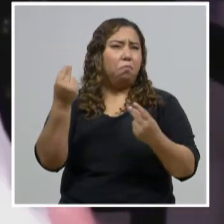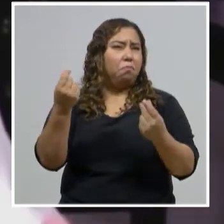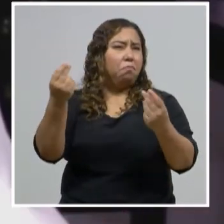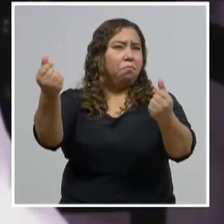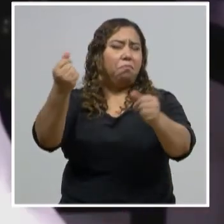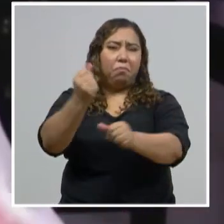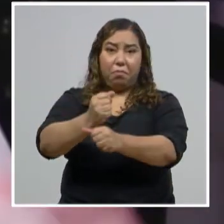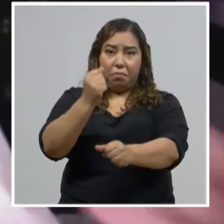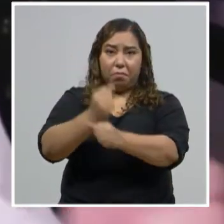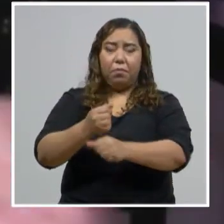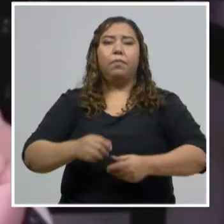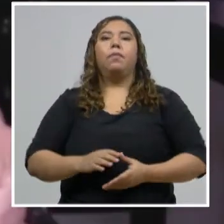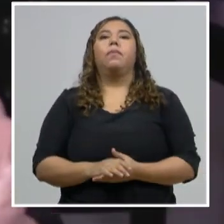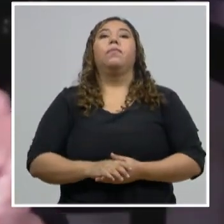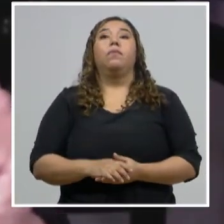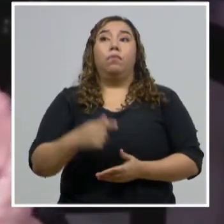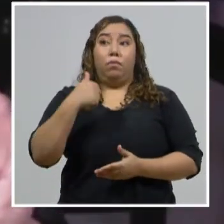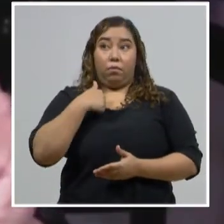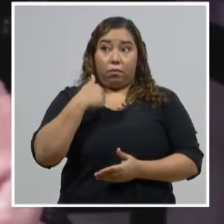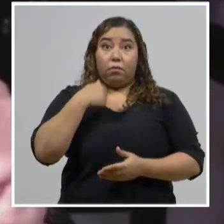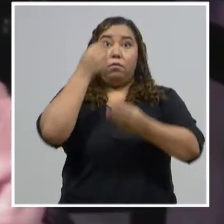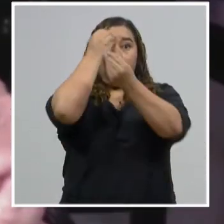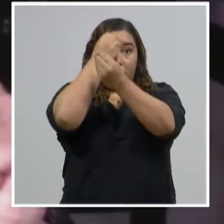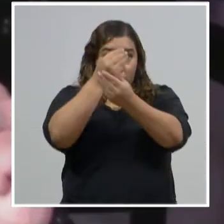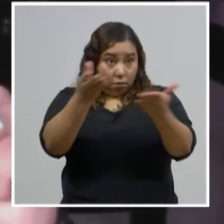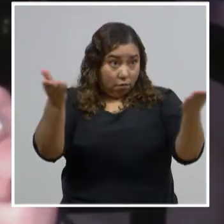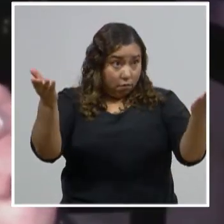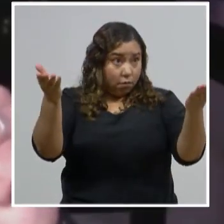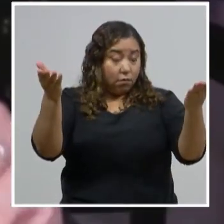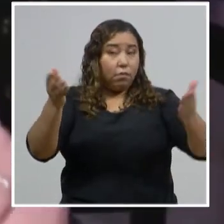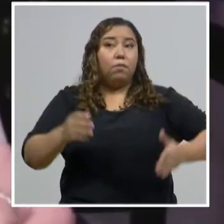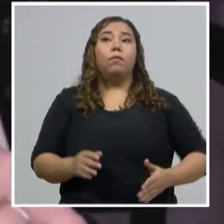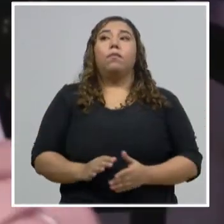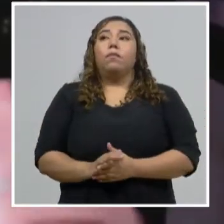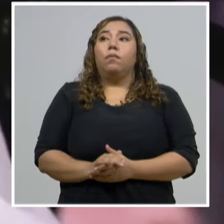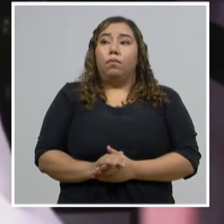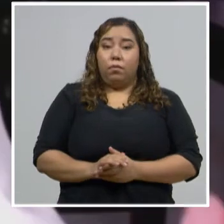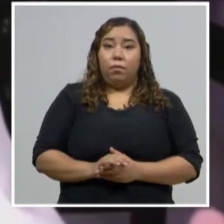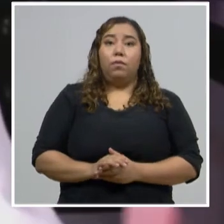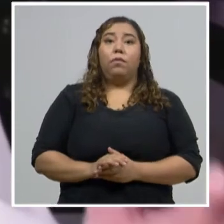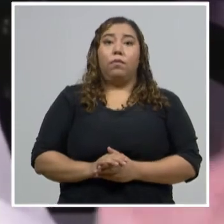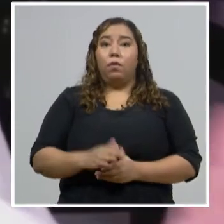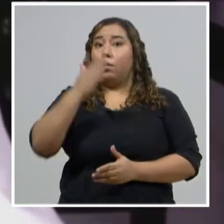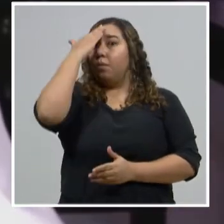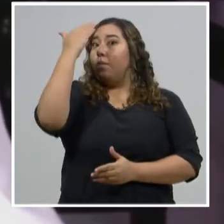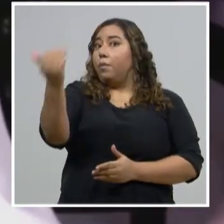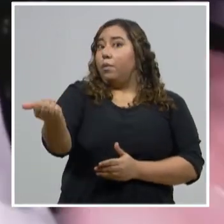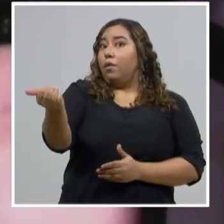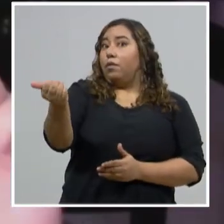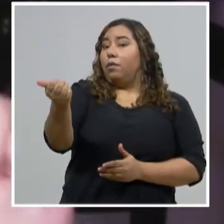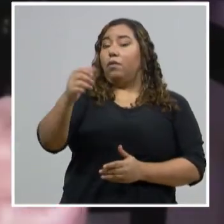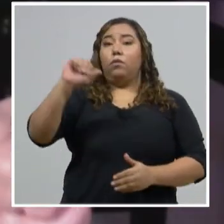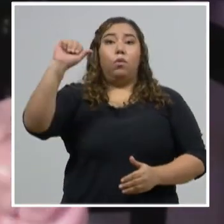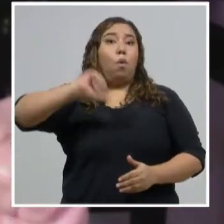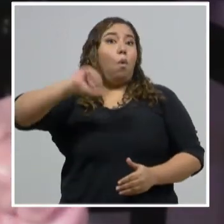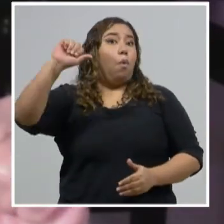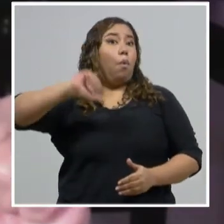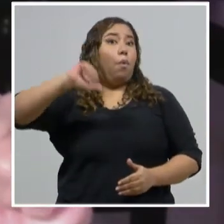Por eso mi llamado, y lo haré hoy también al mediodía, que comencemos con esta operación. Porque les decíamos, hoy